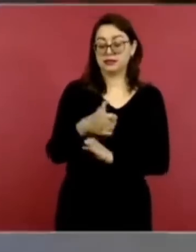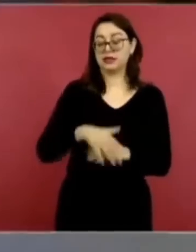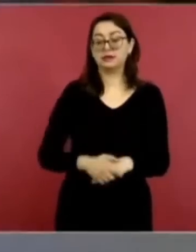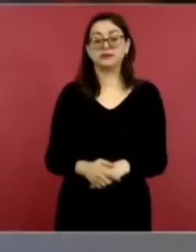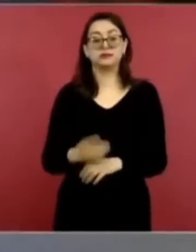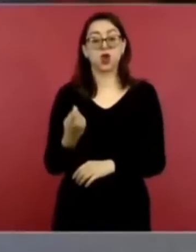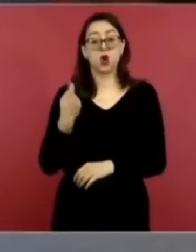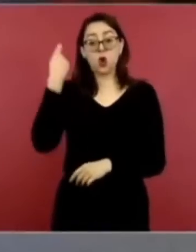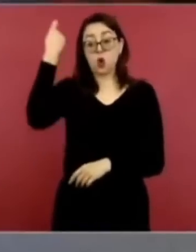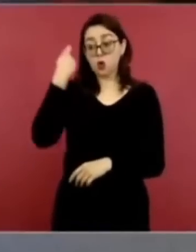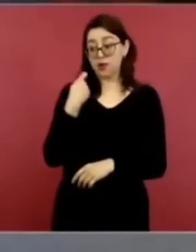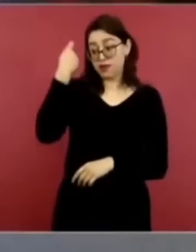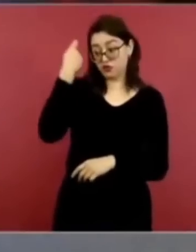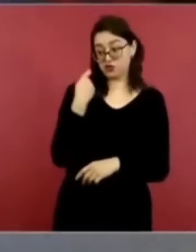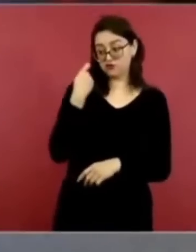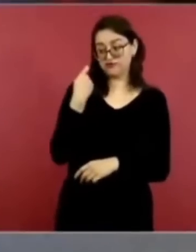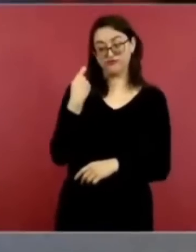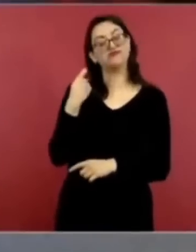Retiro,